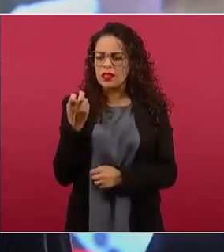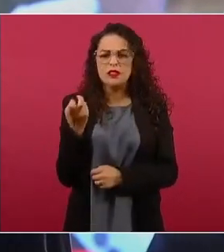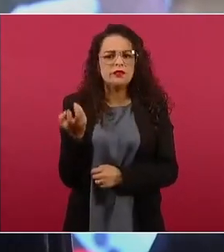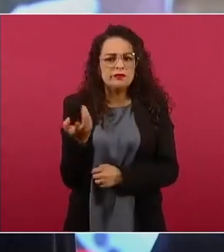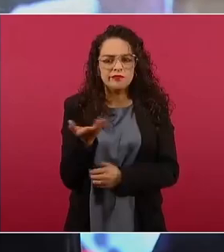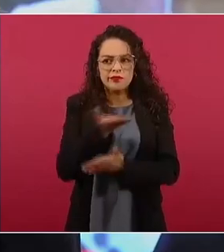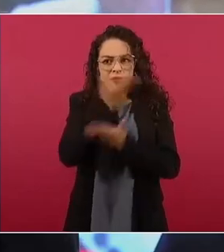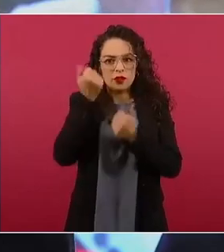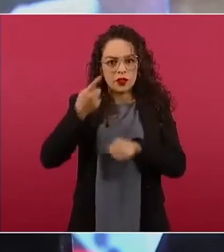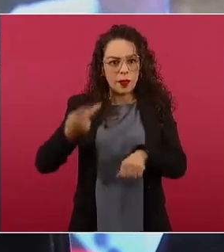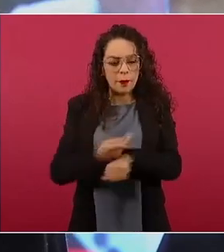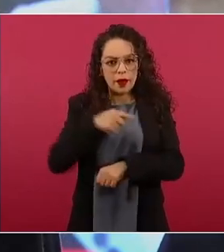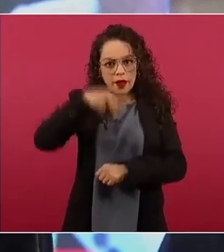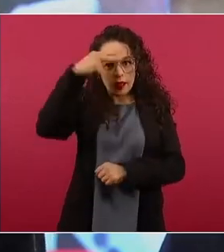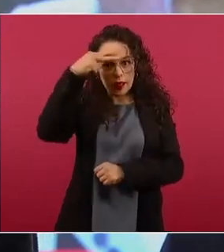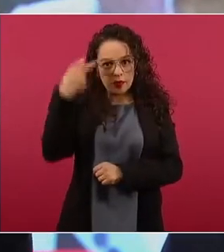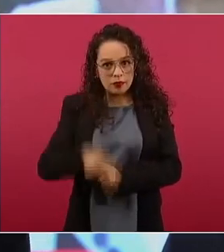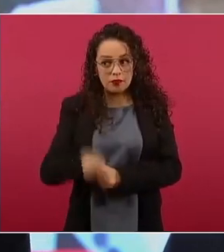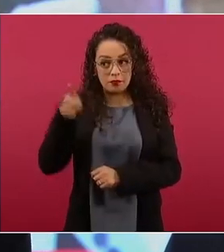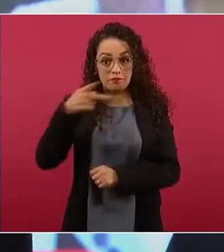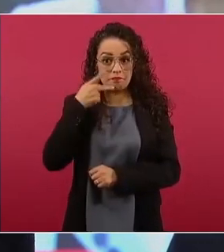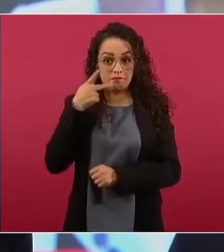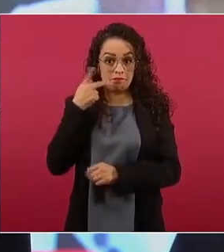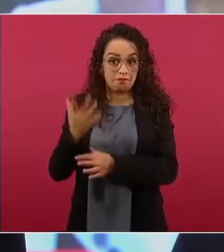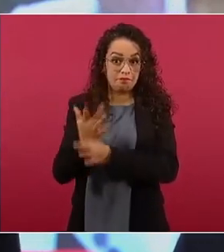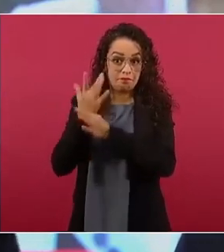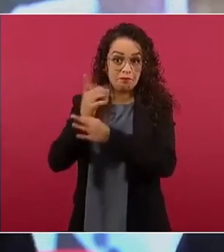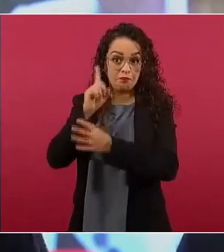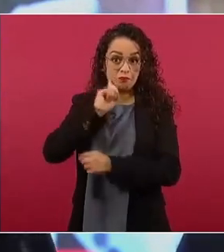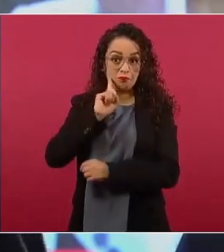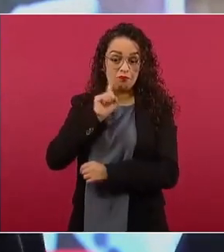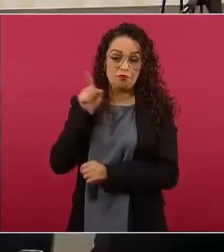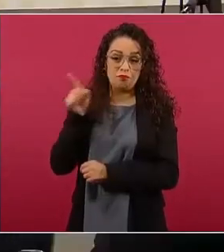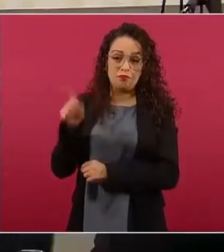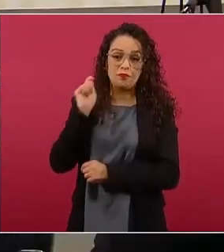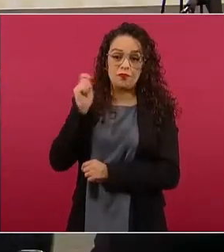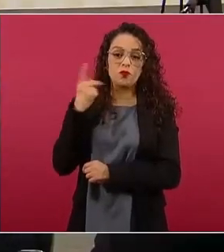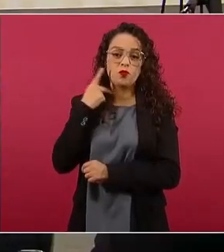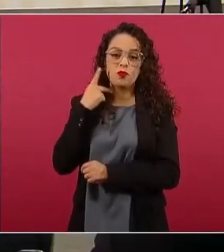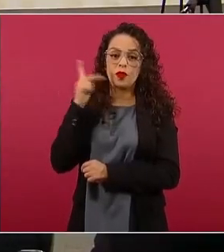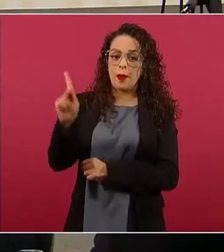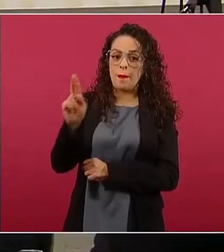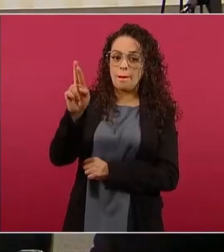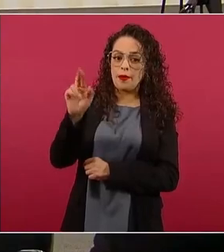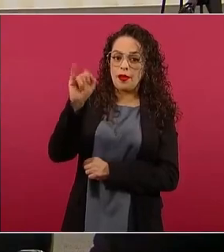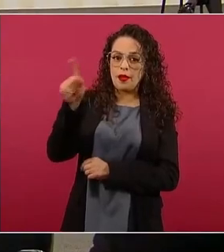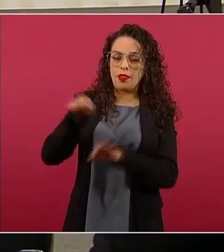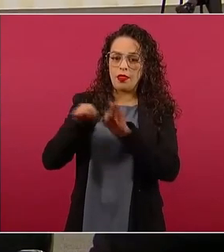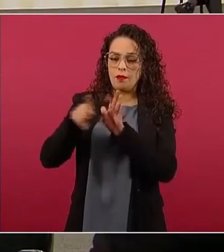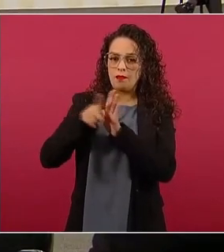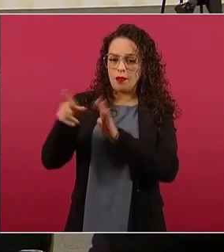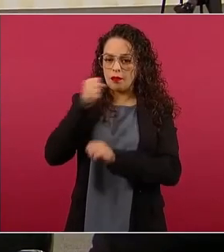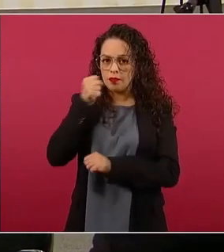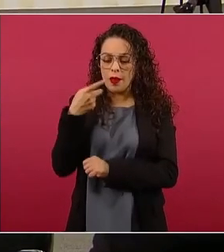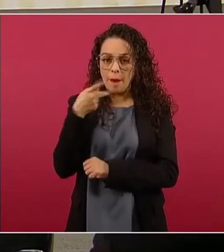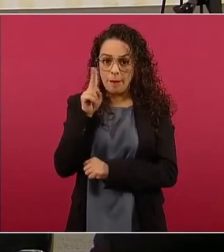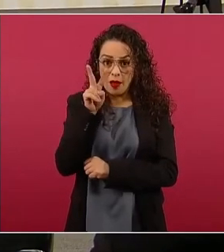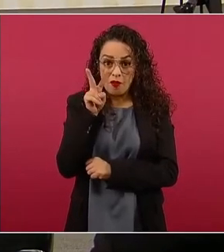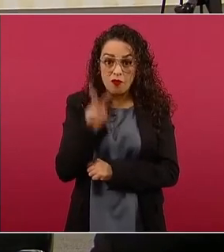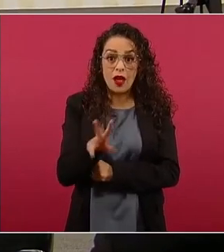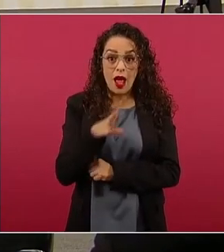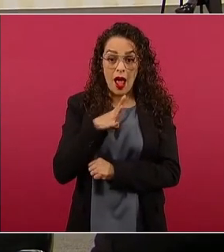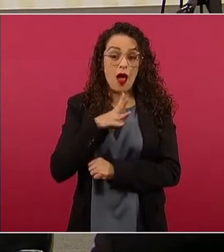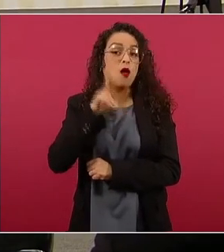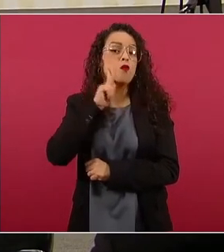Dijo con desparpajo la periodista y política del PRI. Sin embargo, no presentó prueba alguna, ni siquiera una